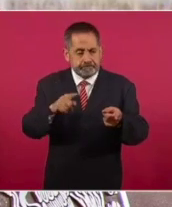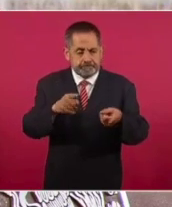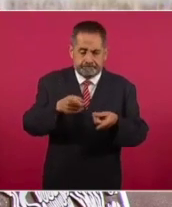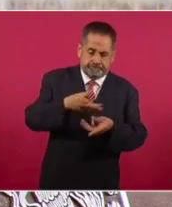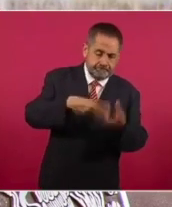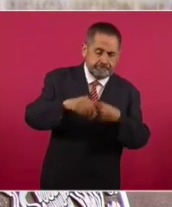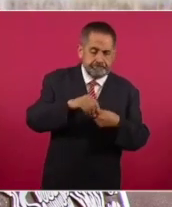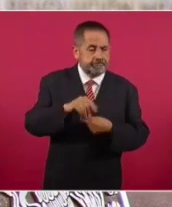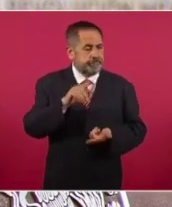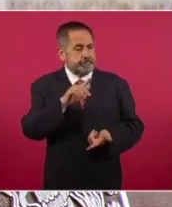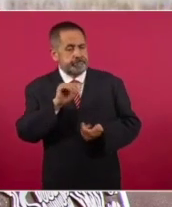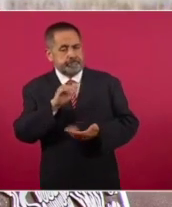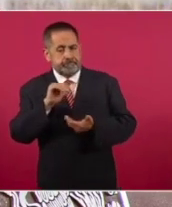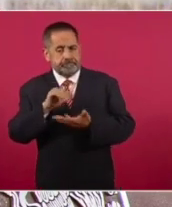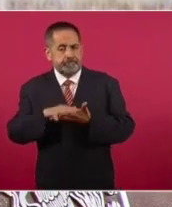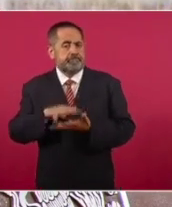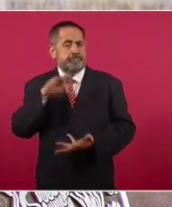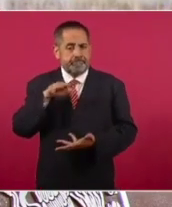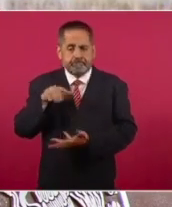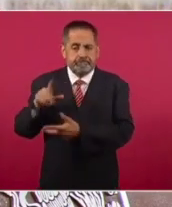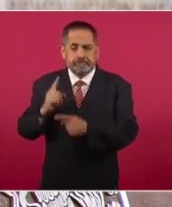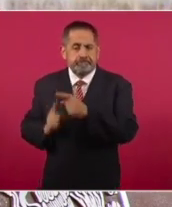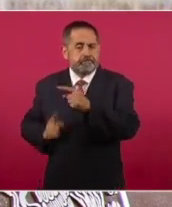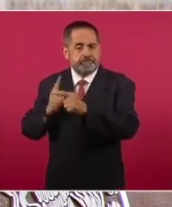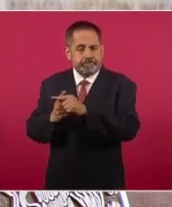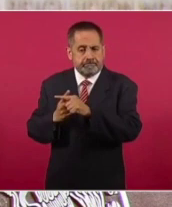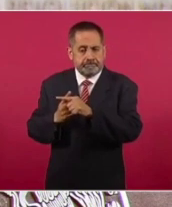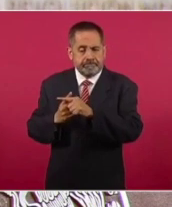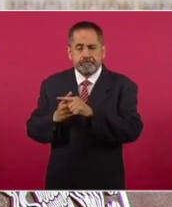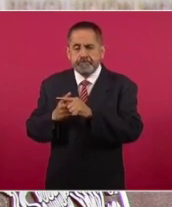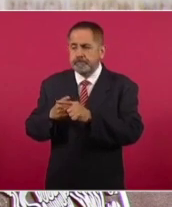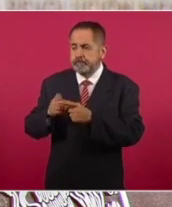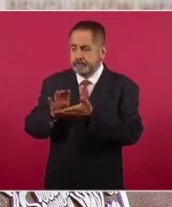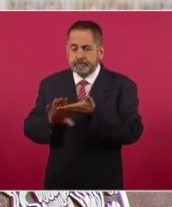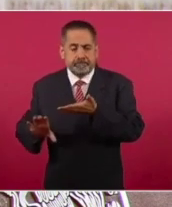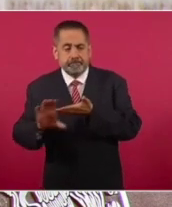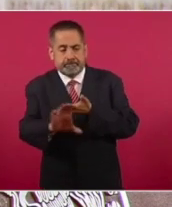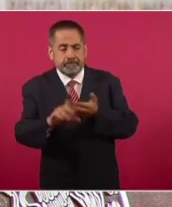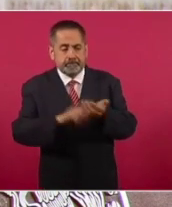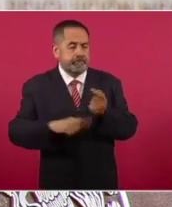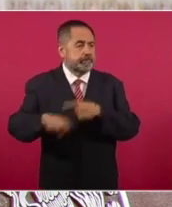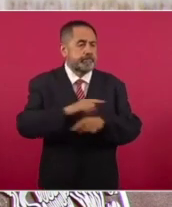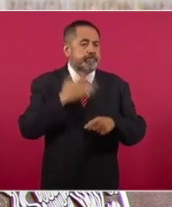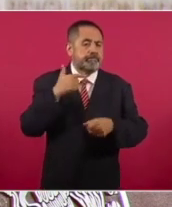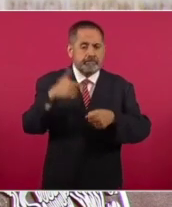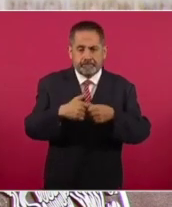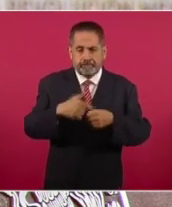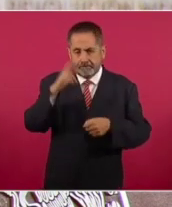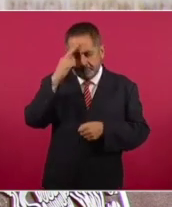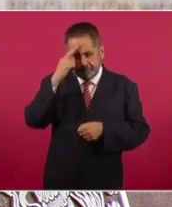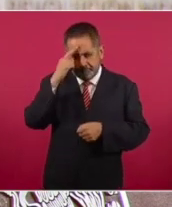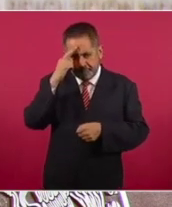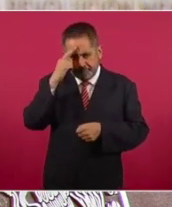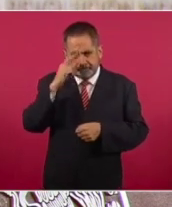esa cantidad, más el subsidio adicional cuando ese impuesto especial